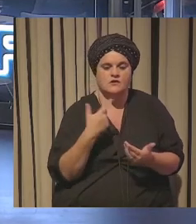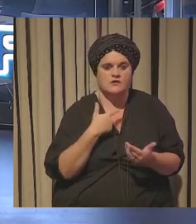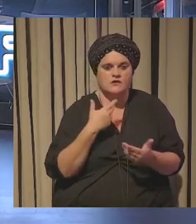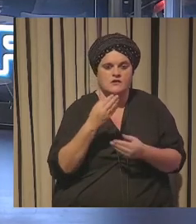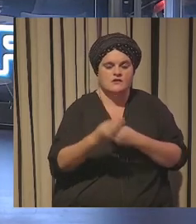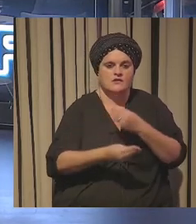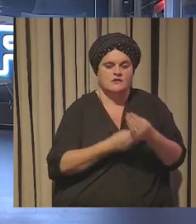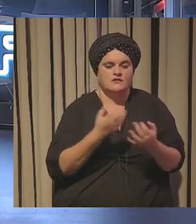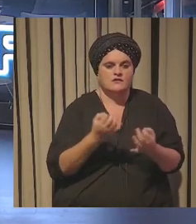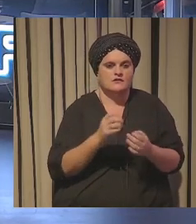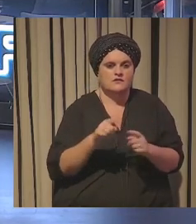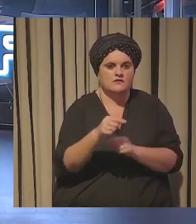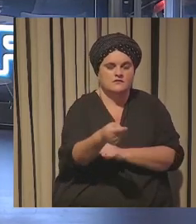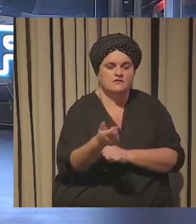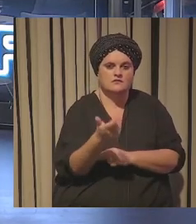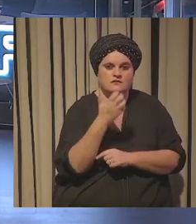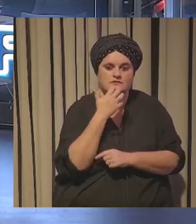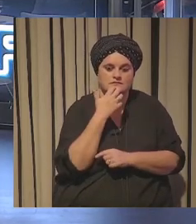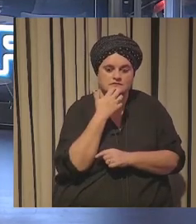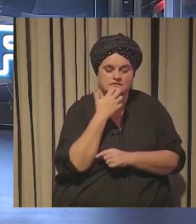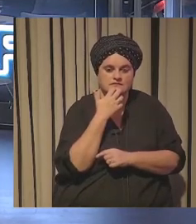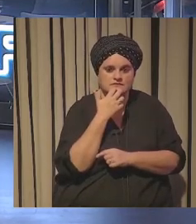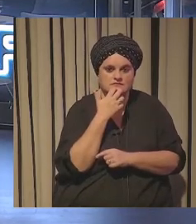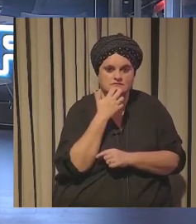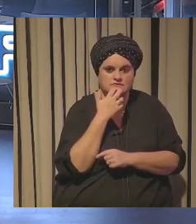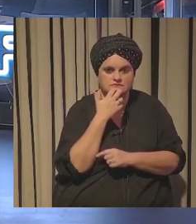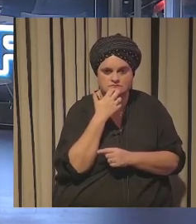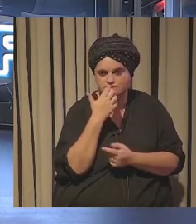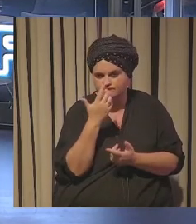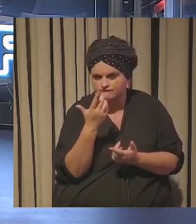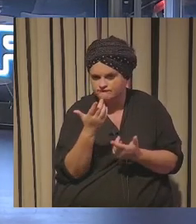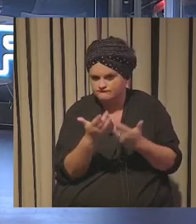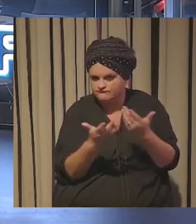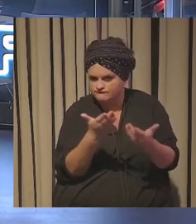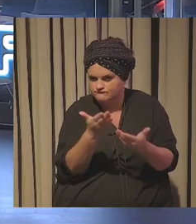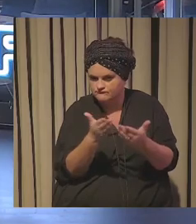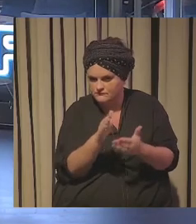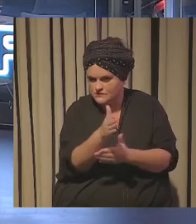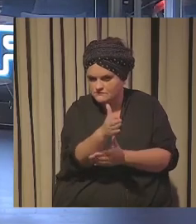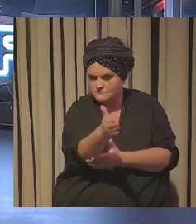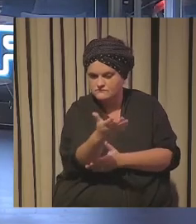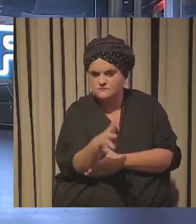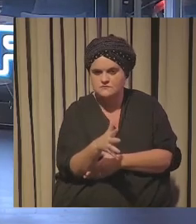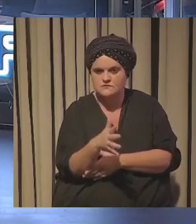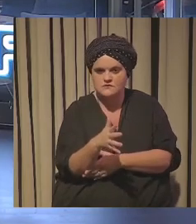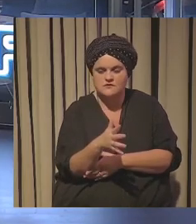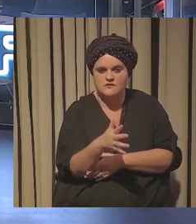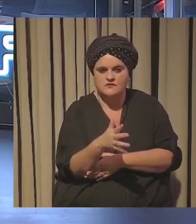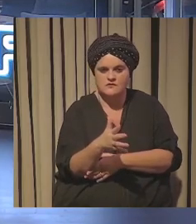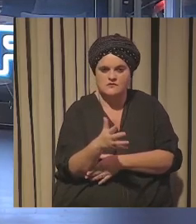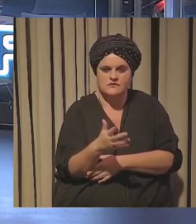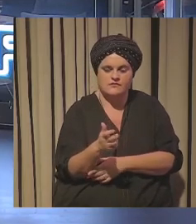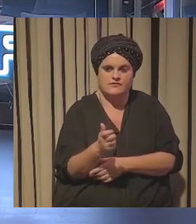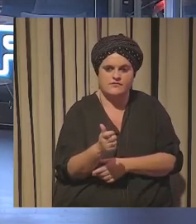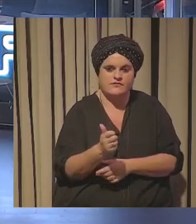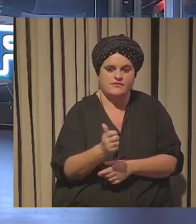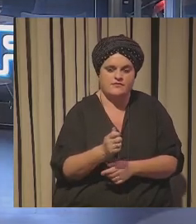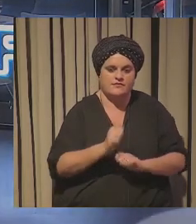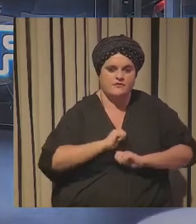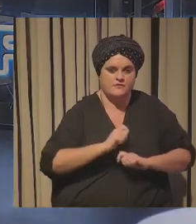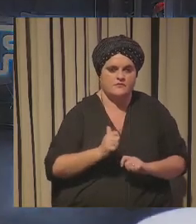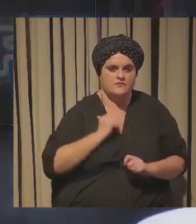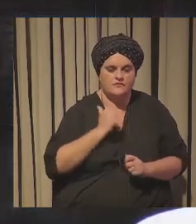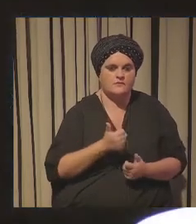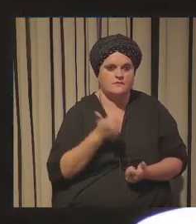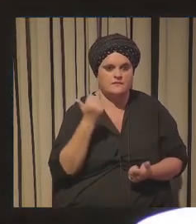ocurrir porque si lo extremamos parece que nos da un poquito más de juego y con la idea no de acertar no de